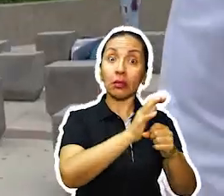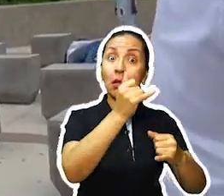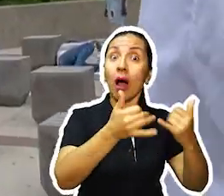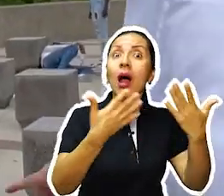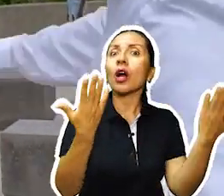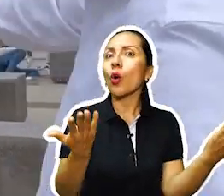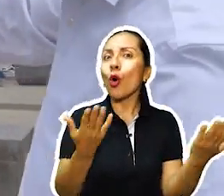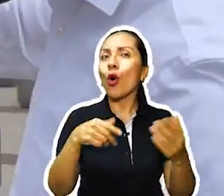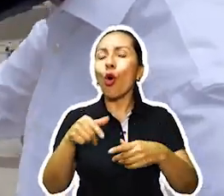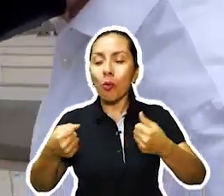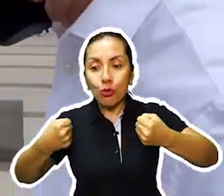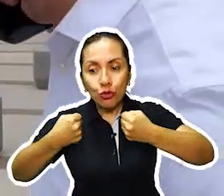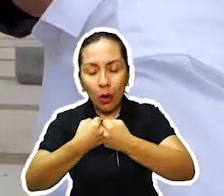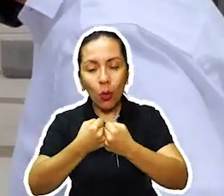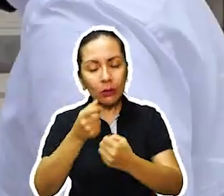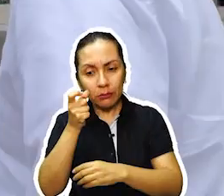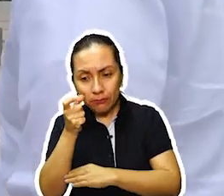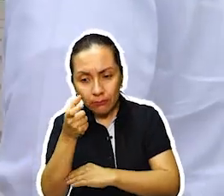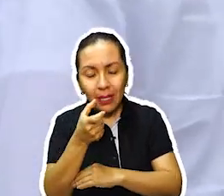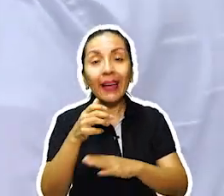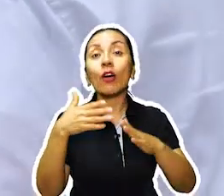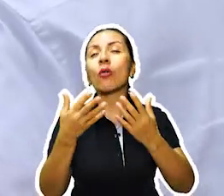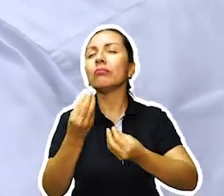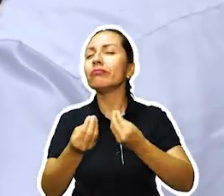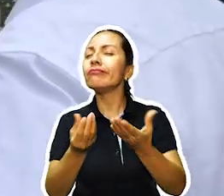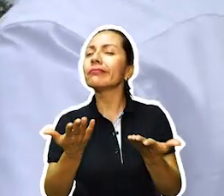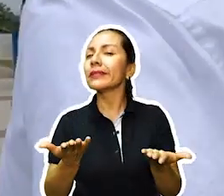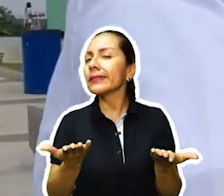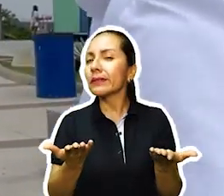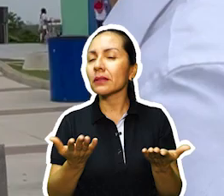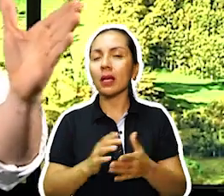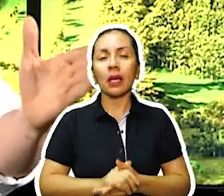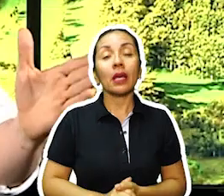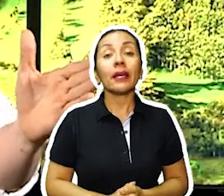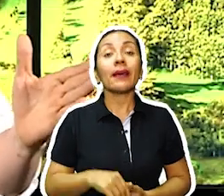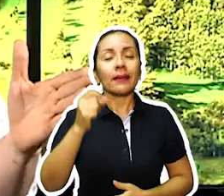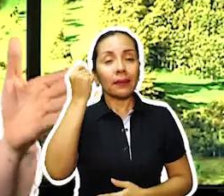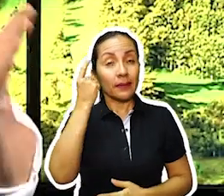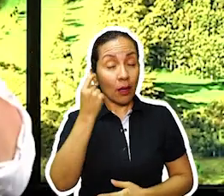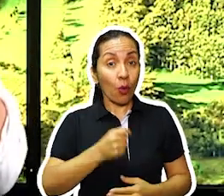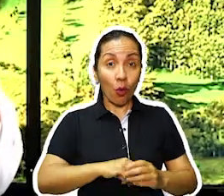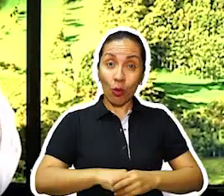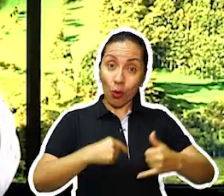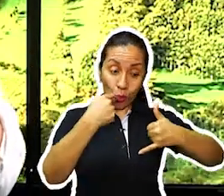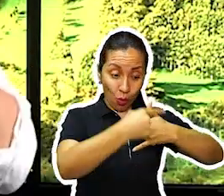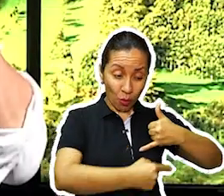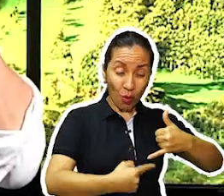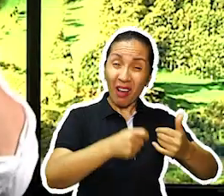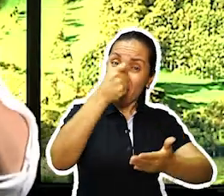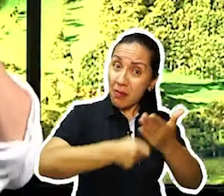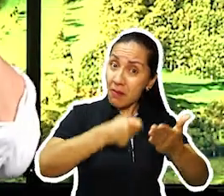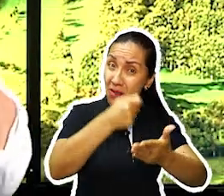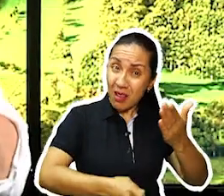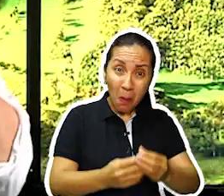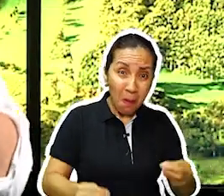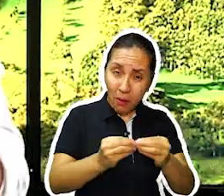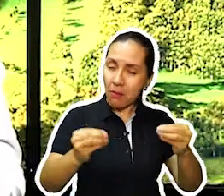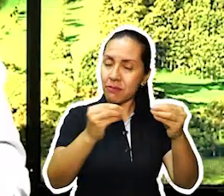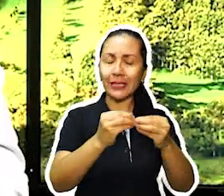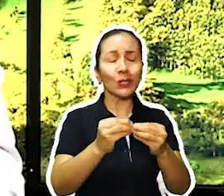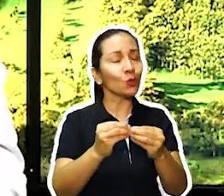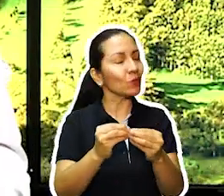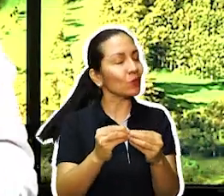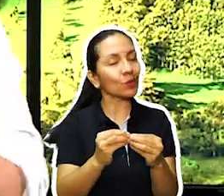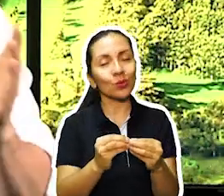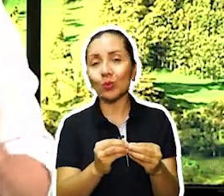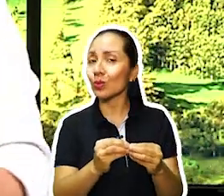histórica en Colombia, tenemos que dar la oportunidad de revisarlo absolutamente todo. Es importante entender que Colombia no resiste más